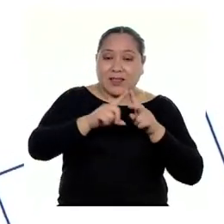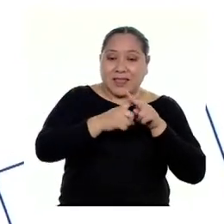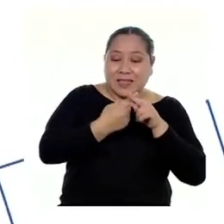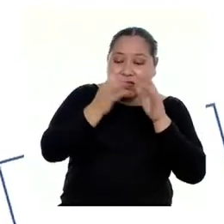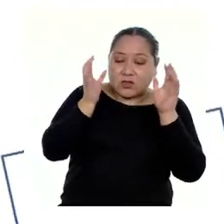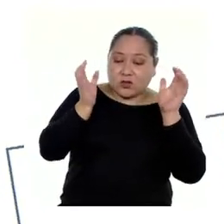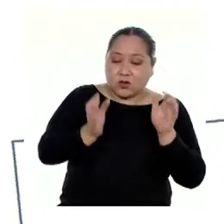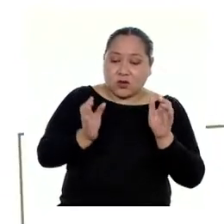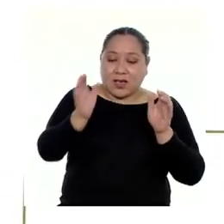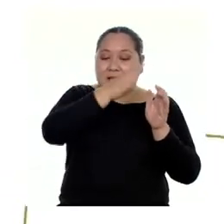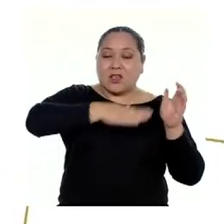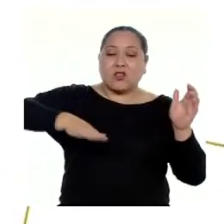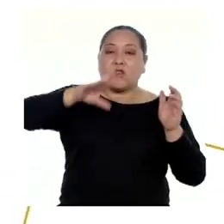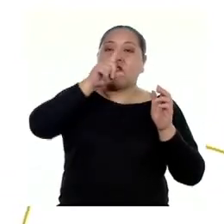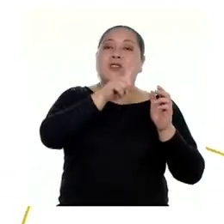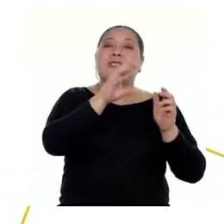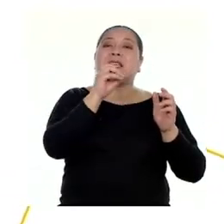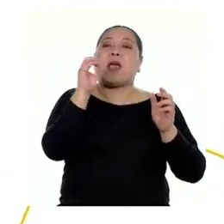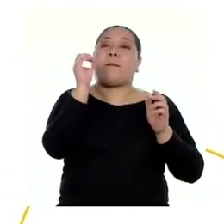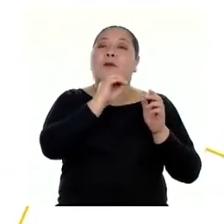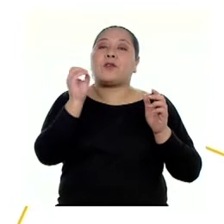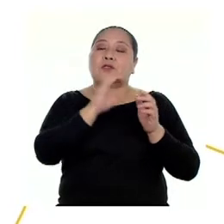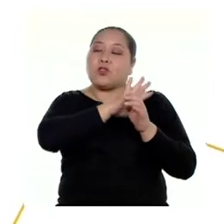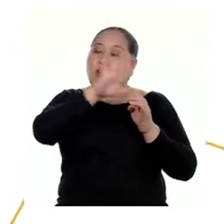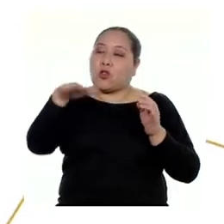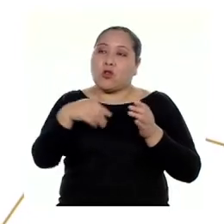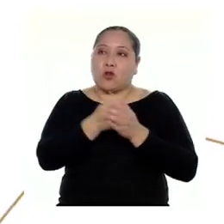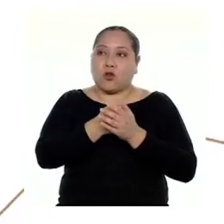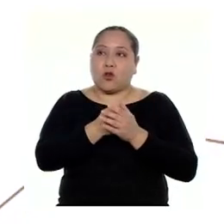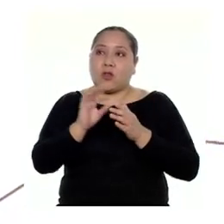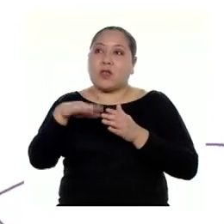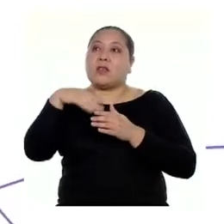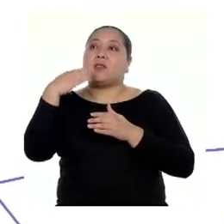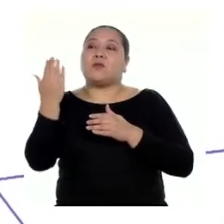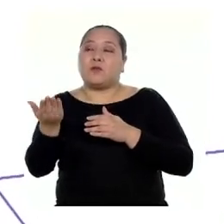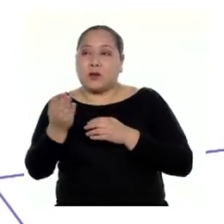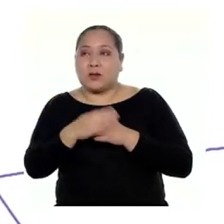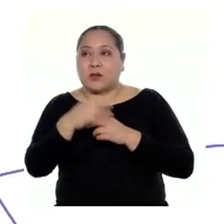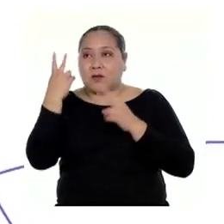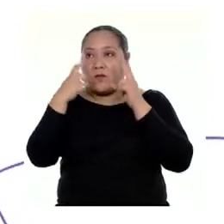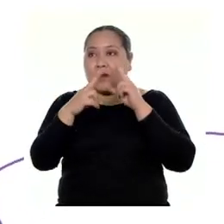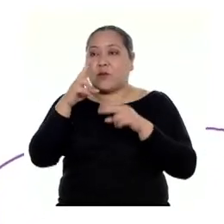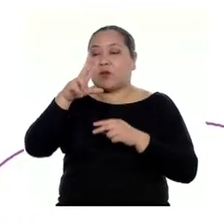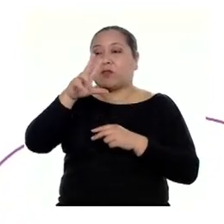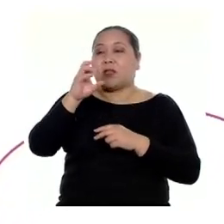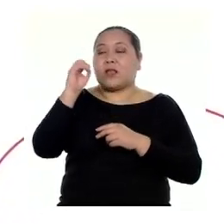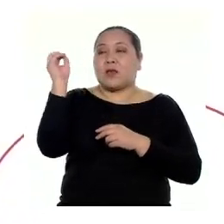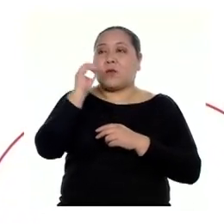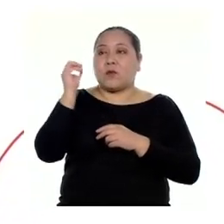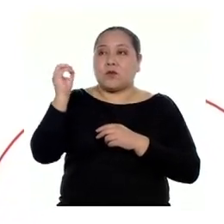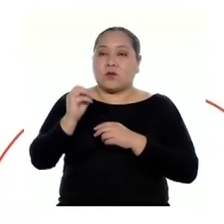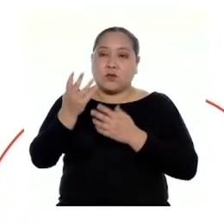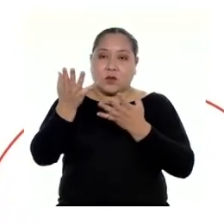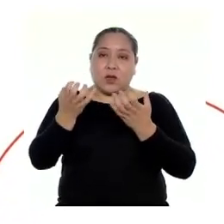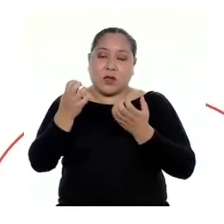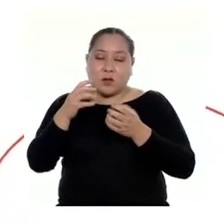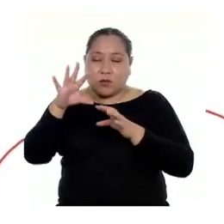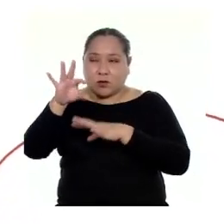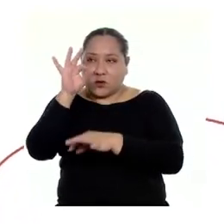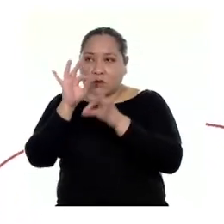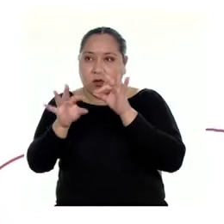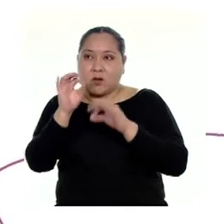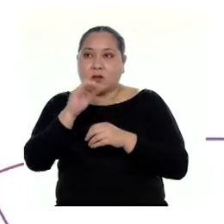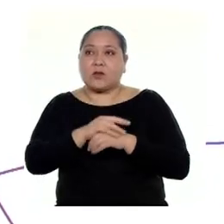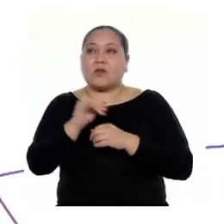es un 100% del área de terreno. Luego, ya que vemos que el 30% que queremos encontrar